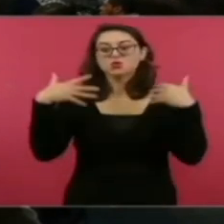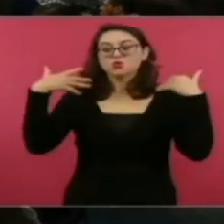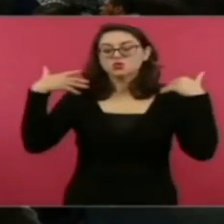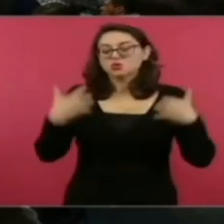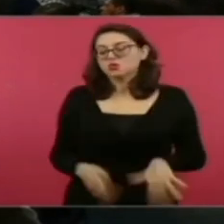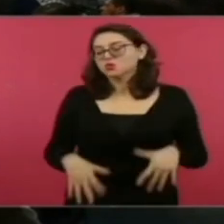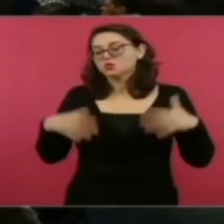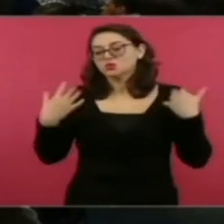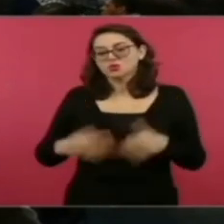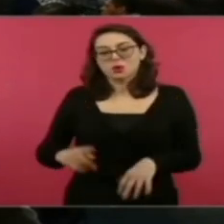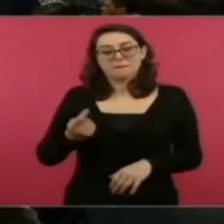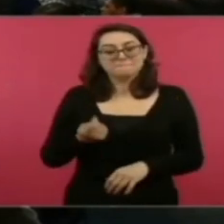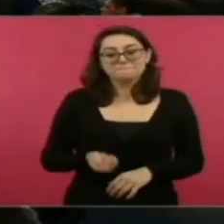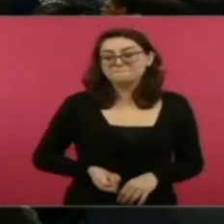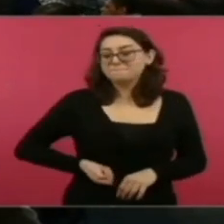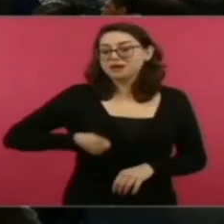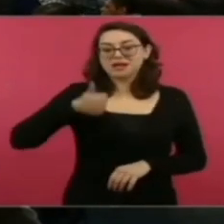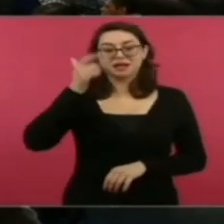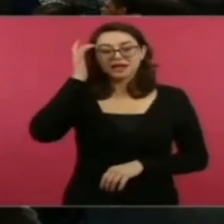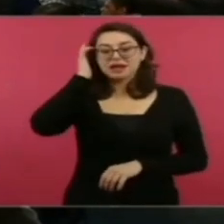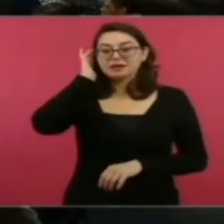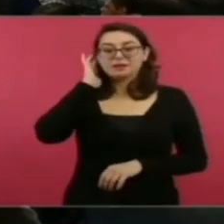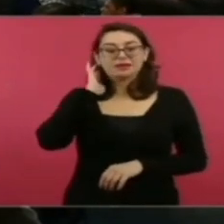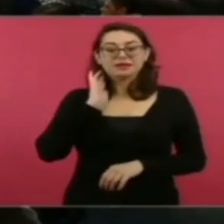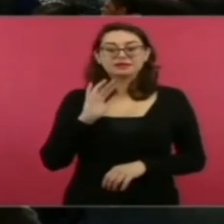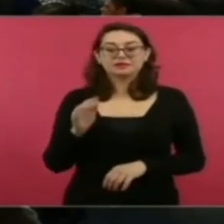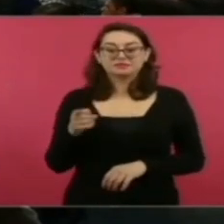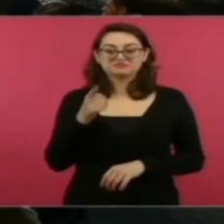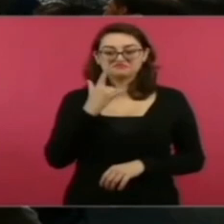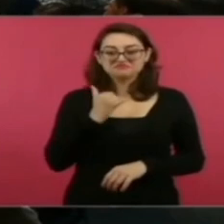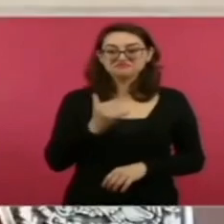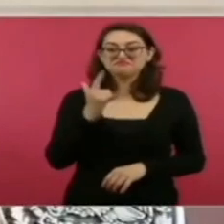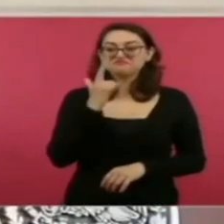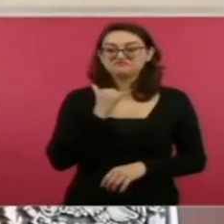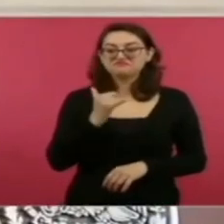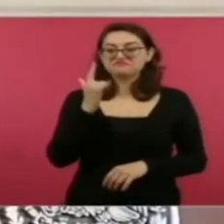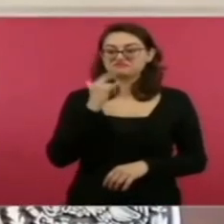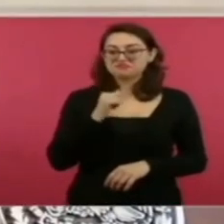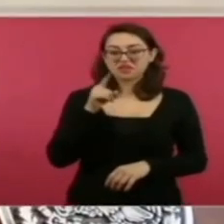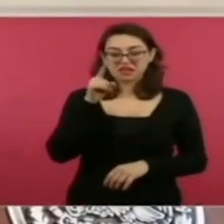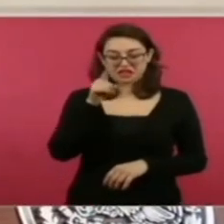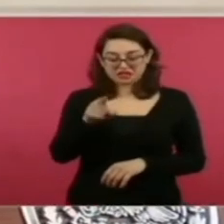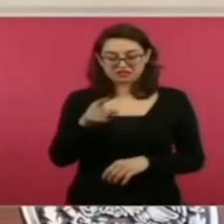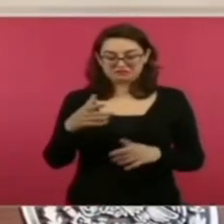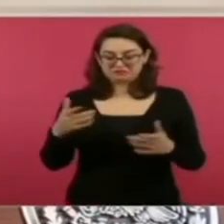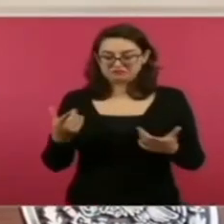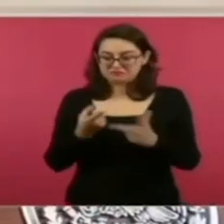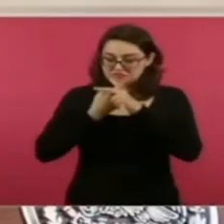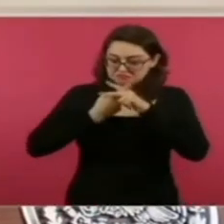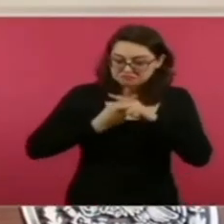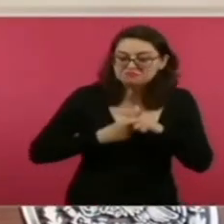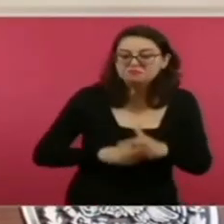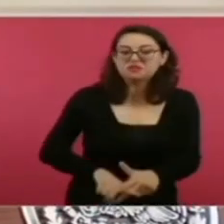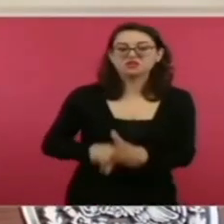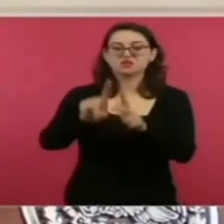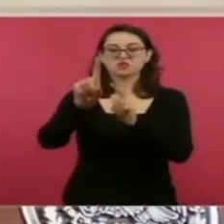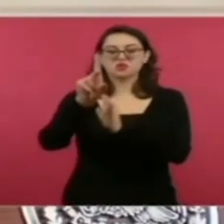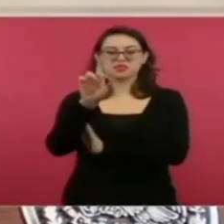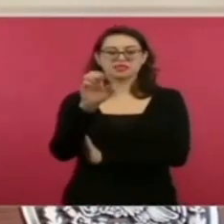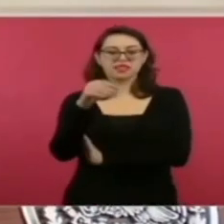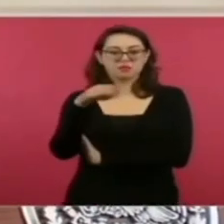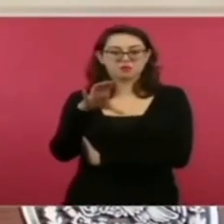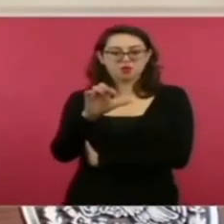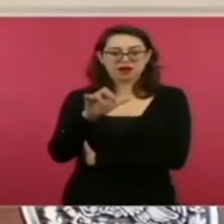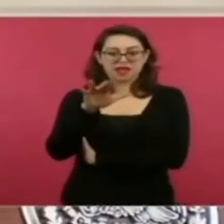democrática que Francisco I. Madero. Por eso se le conoce como el apóstol de la democracia.